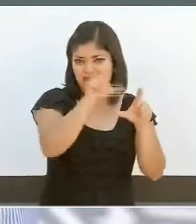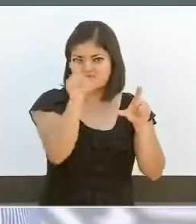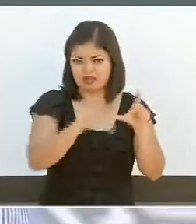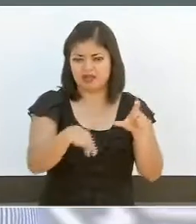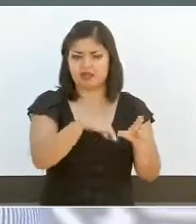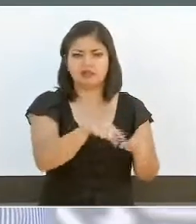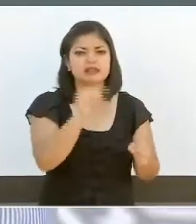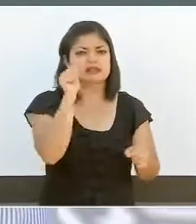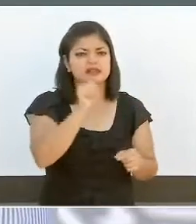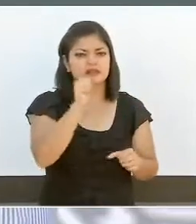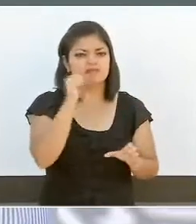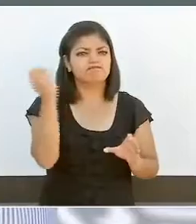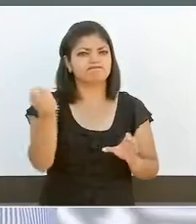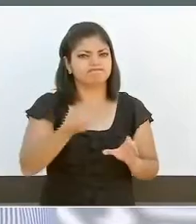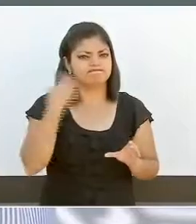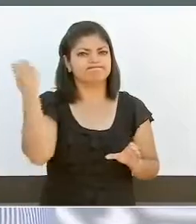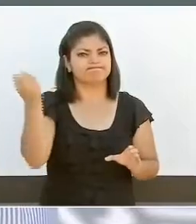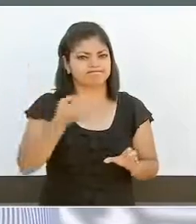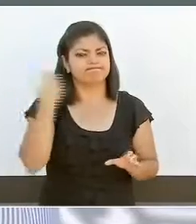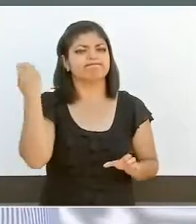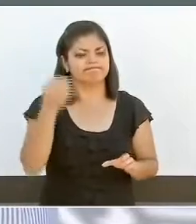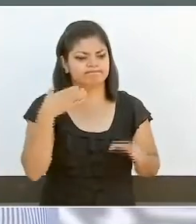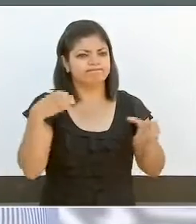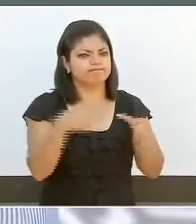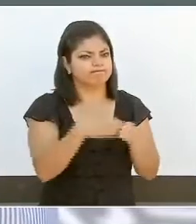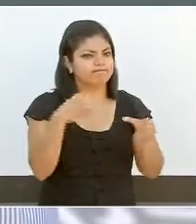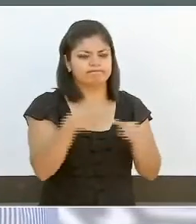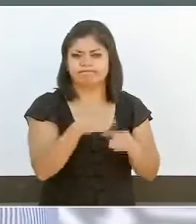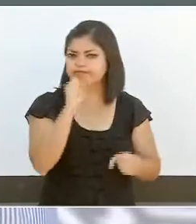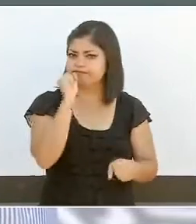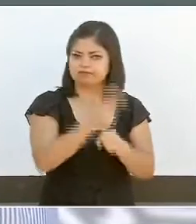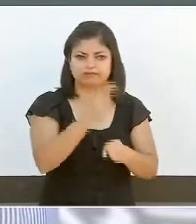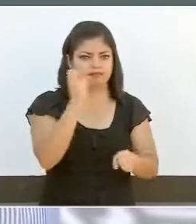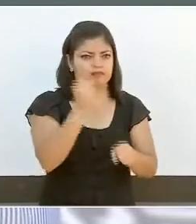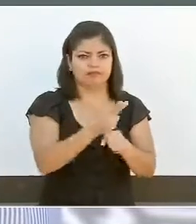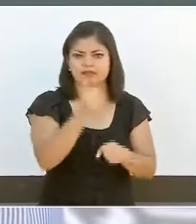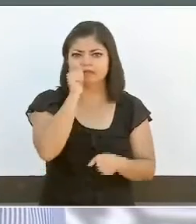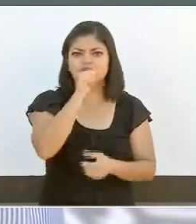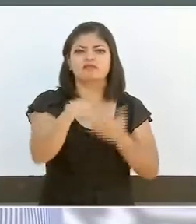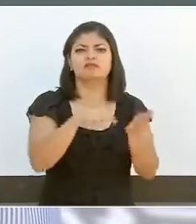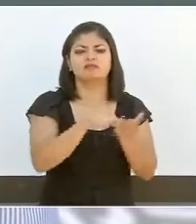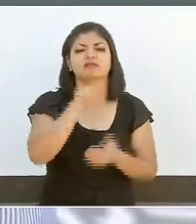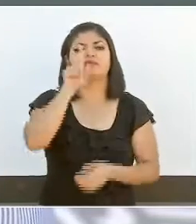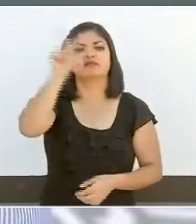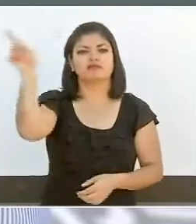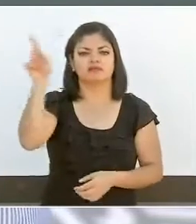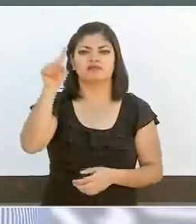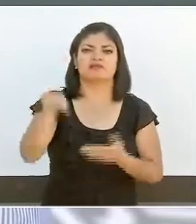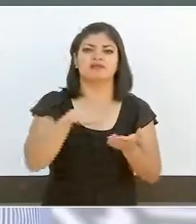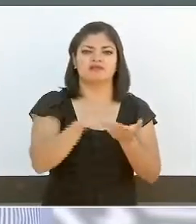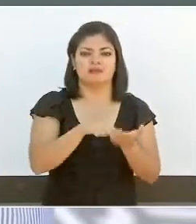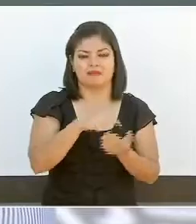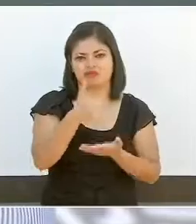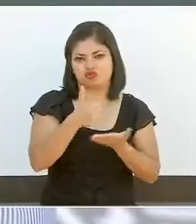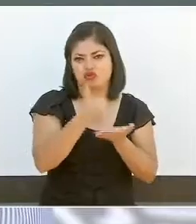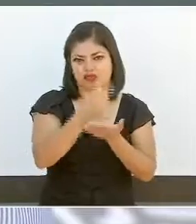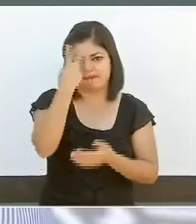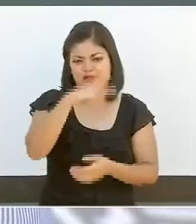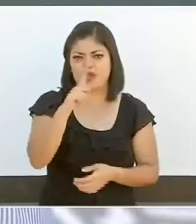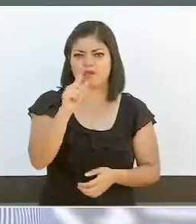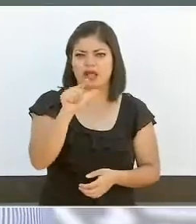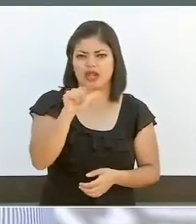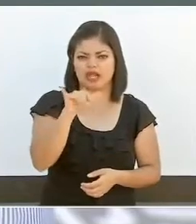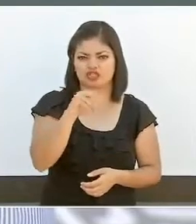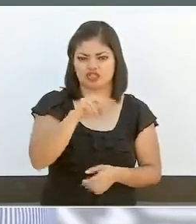ha dicho, como se sabe desde muy temprano en Palacio Nacional, con la perseverancia de todos los